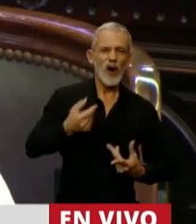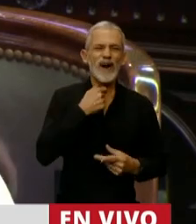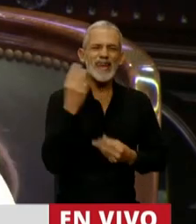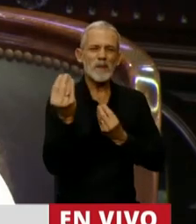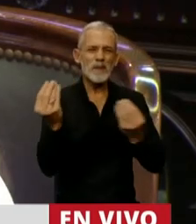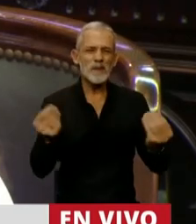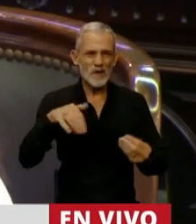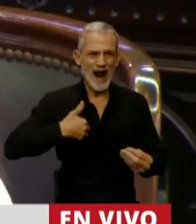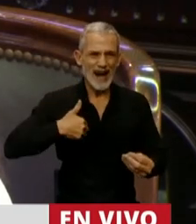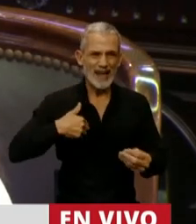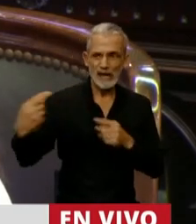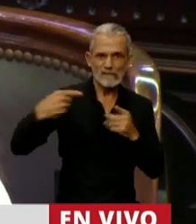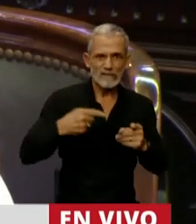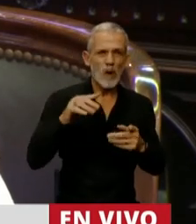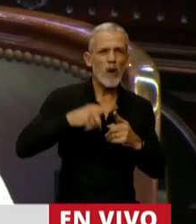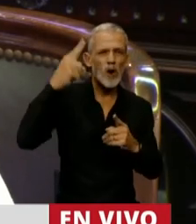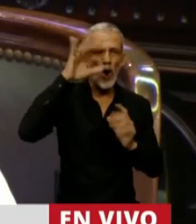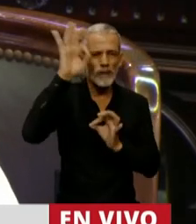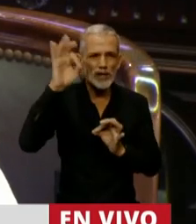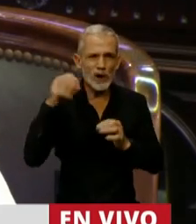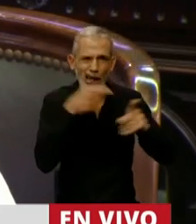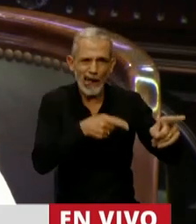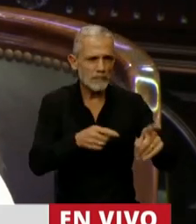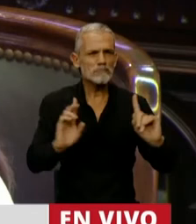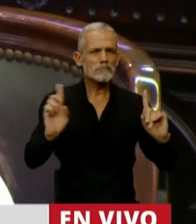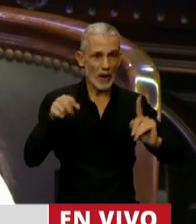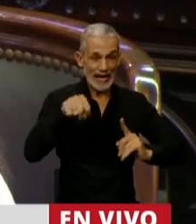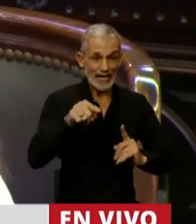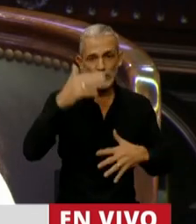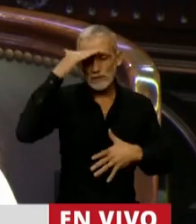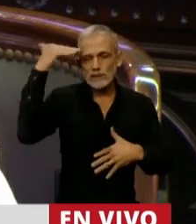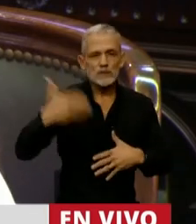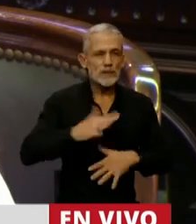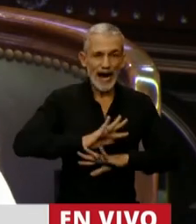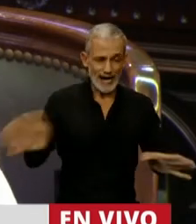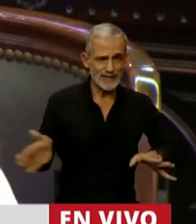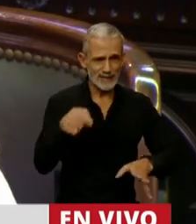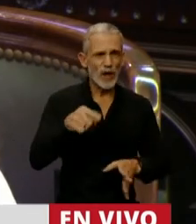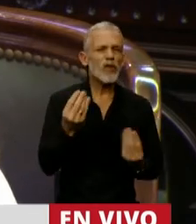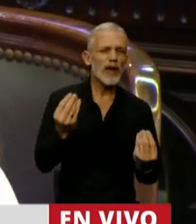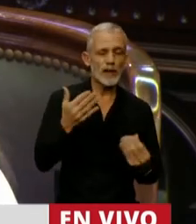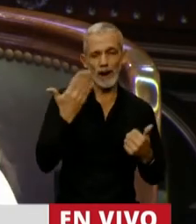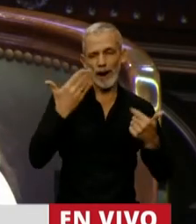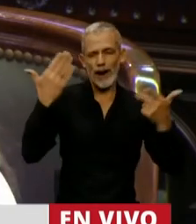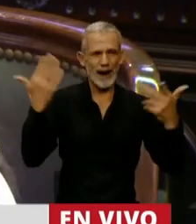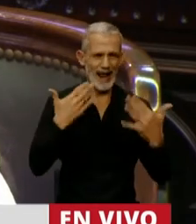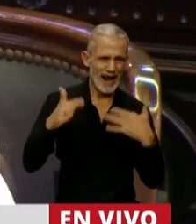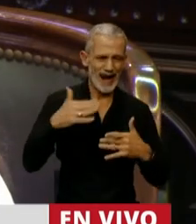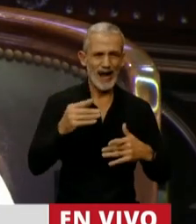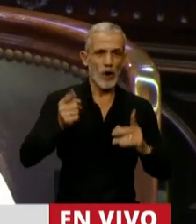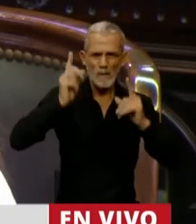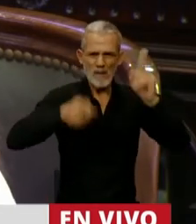Argentina donde no se los persiga por sus opiniones. Ellos son los que están cansados y hartos de la zaraza, del